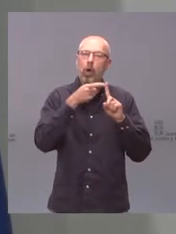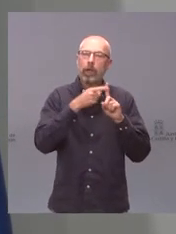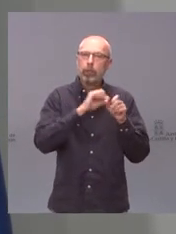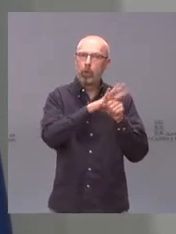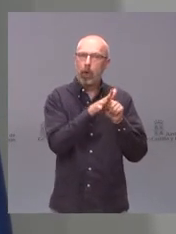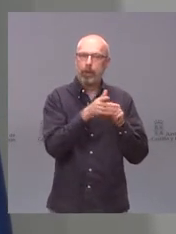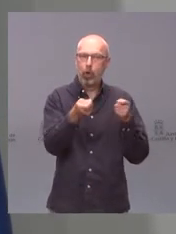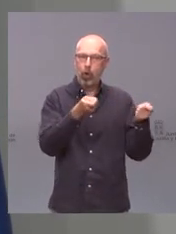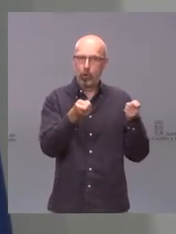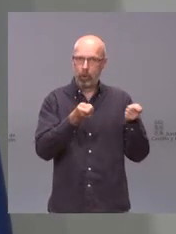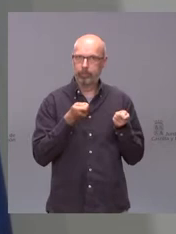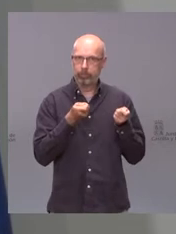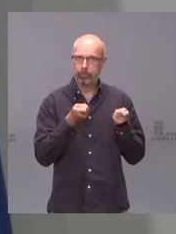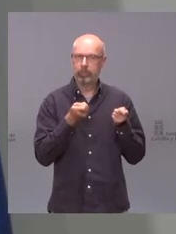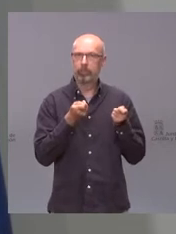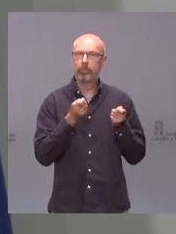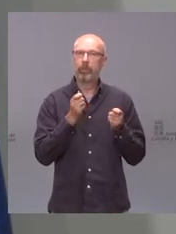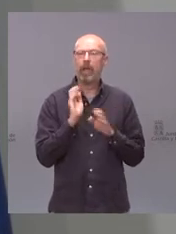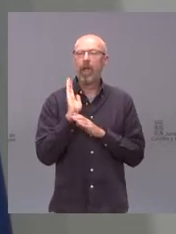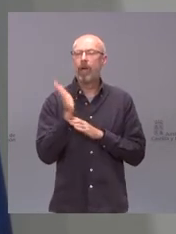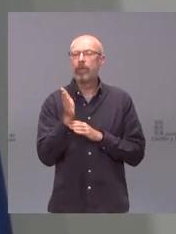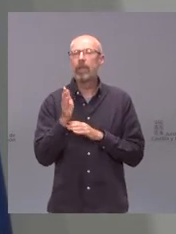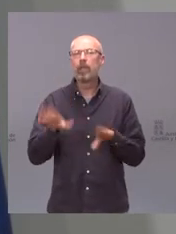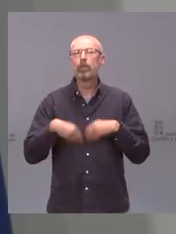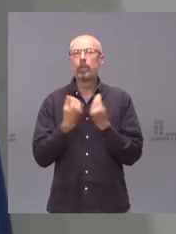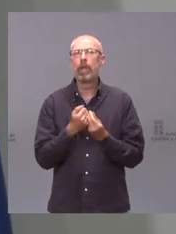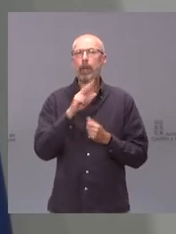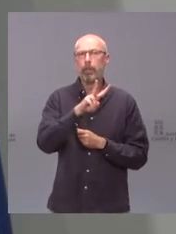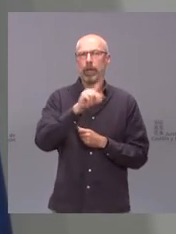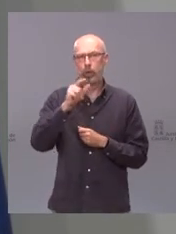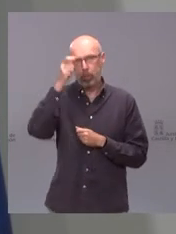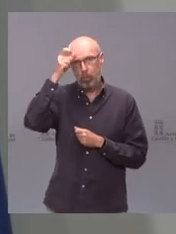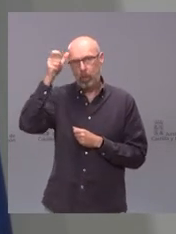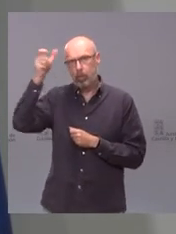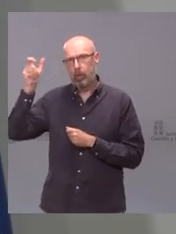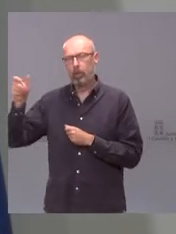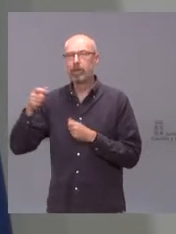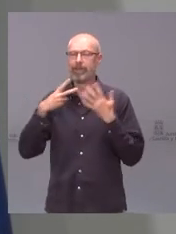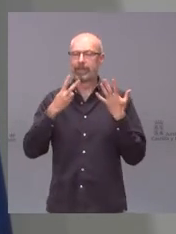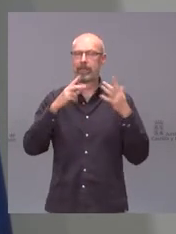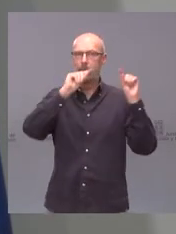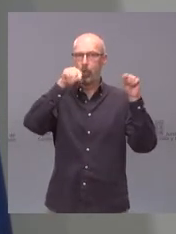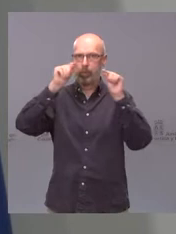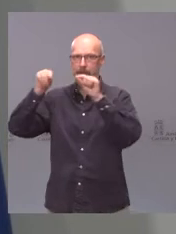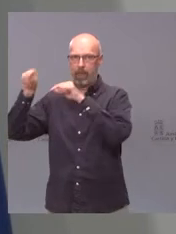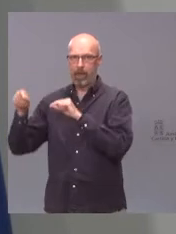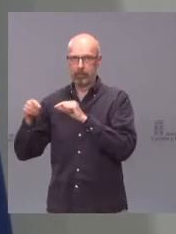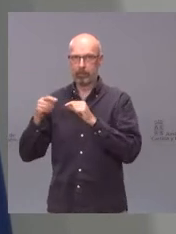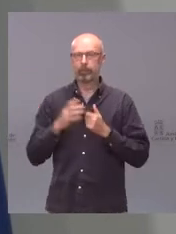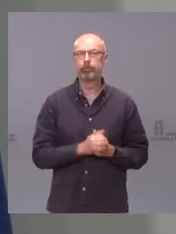a afectar a un total de 21 municipios repartidos en siete provincias de la comunidad.